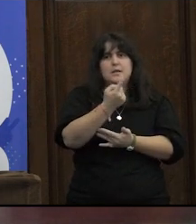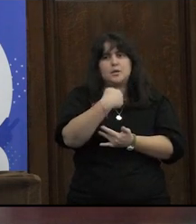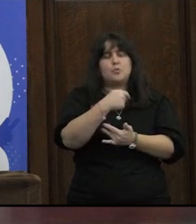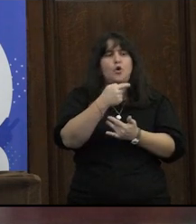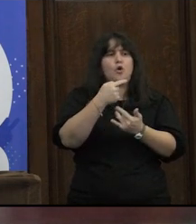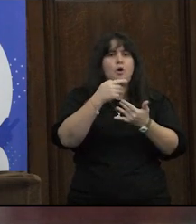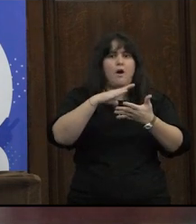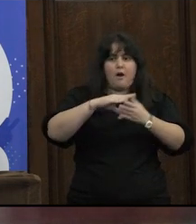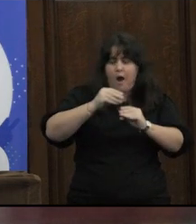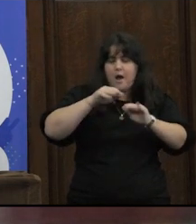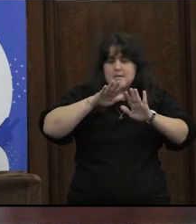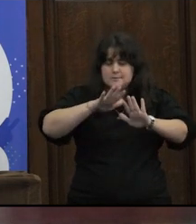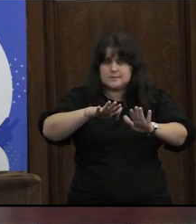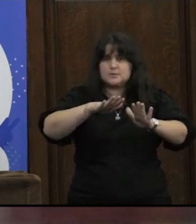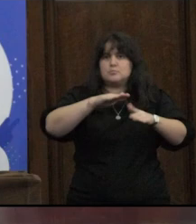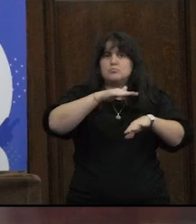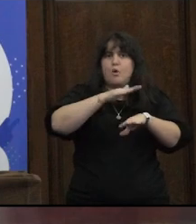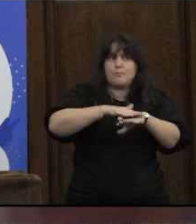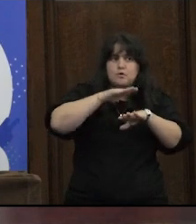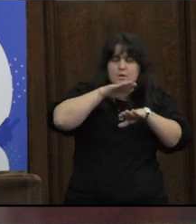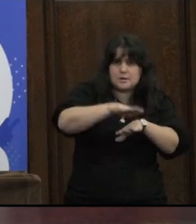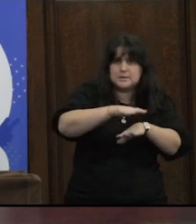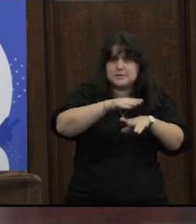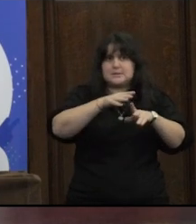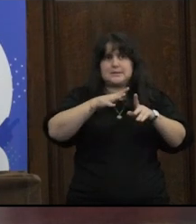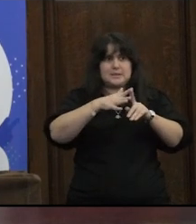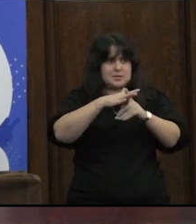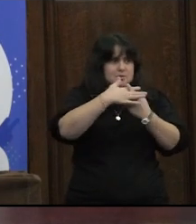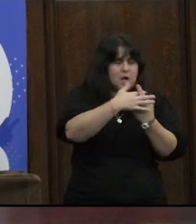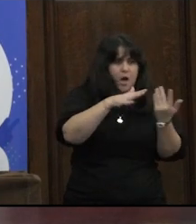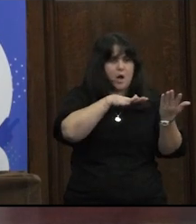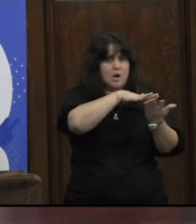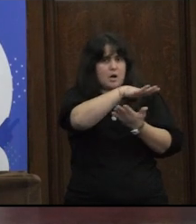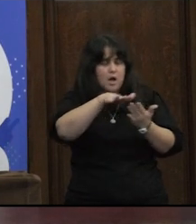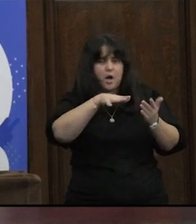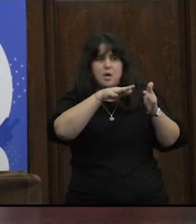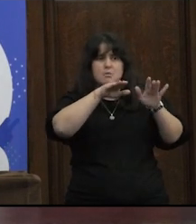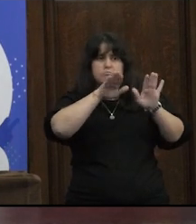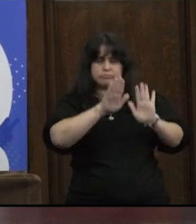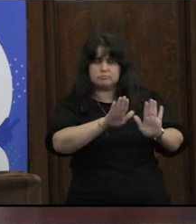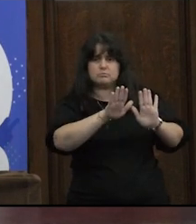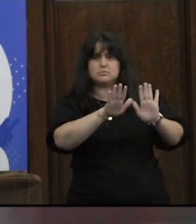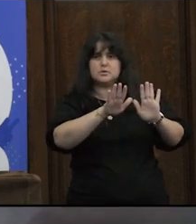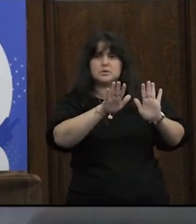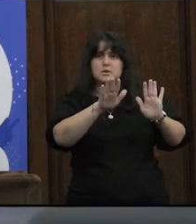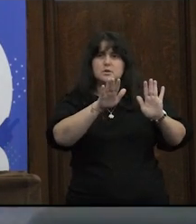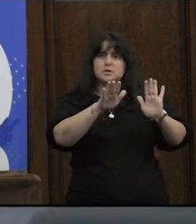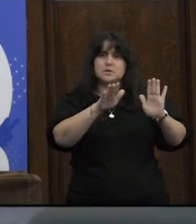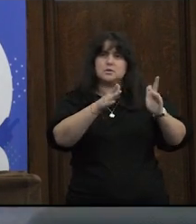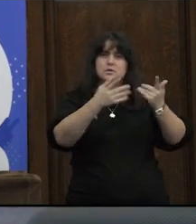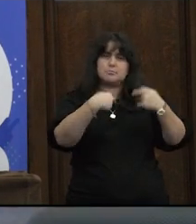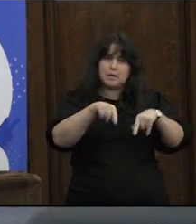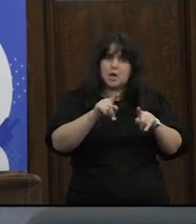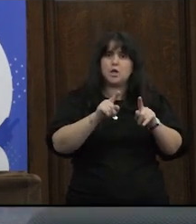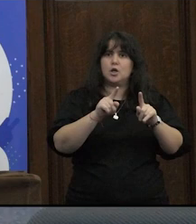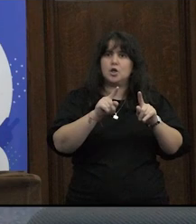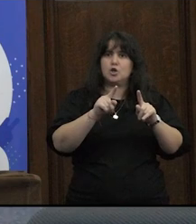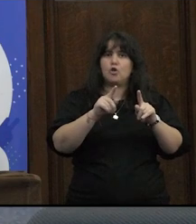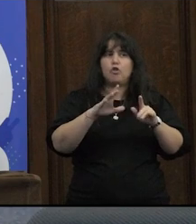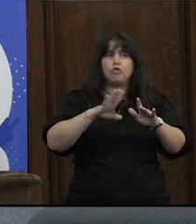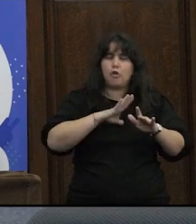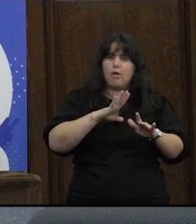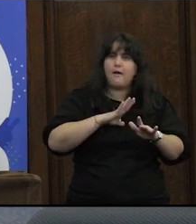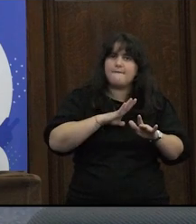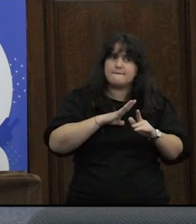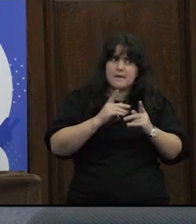de bueno desde unas prácticas situadas de unos contextos socio históricos determinados ¿no? entonces sin embargo